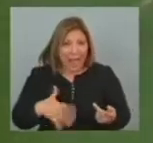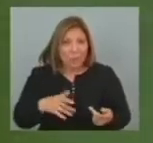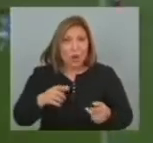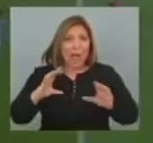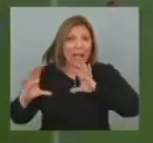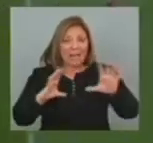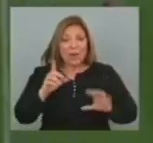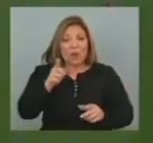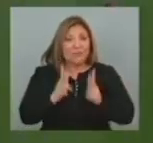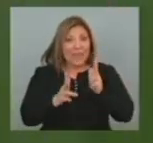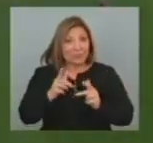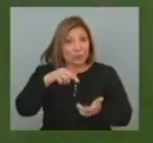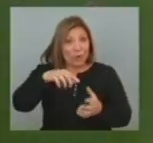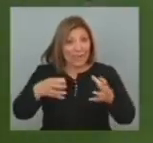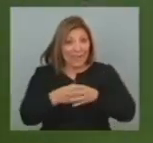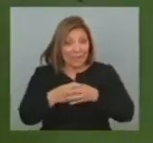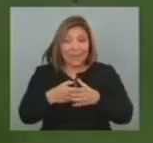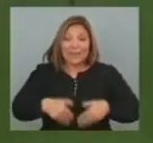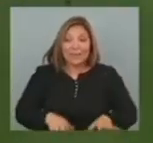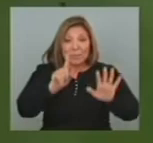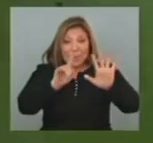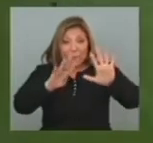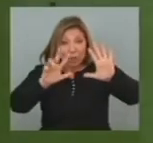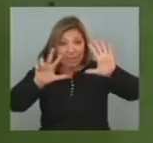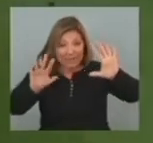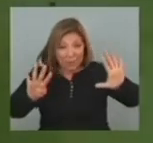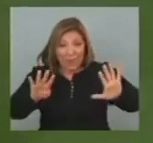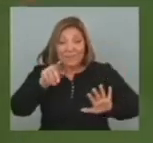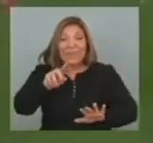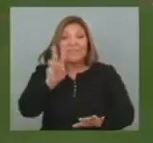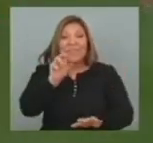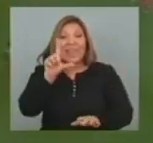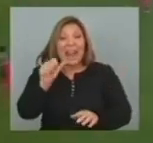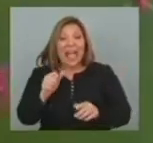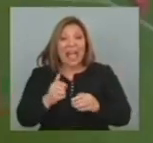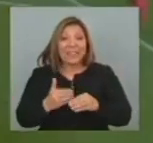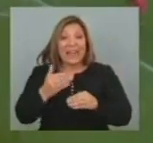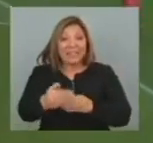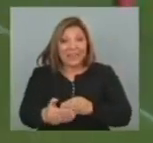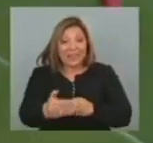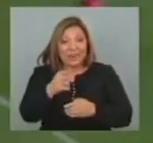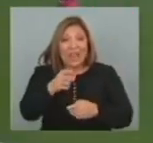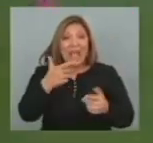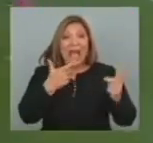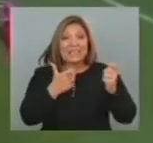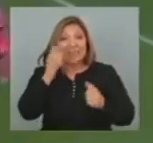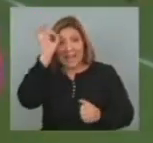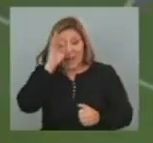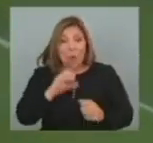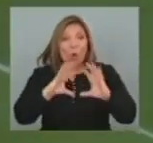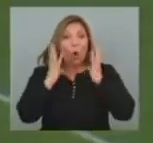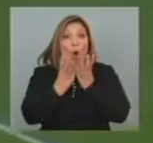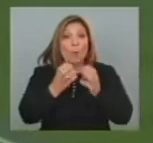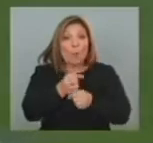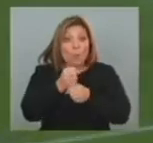Vasco Otra vez A correr El nacido En el 89 Hermano de Alejandro Vela Delantero Del Atlante Debutó En el Arsenal Inglés Jugó la Copa Del Mundo